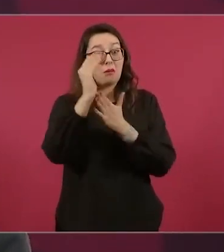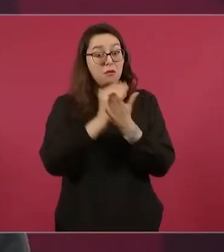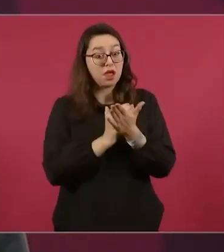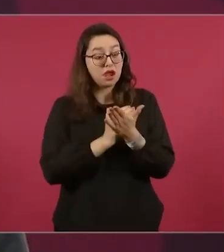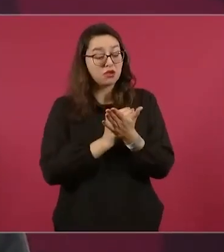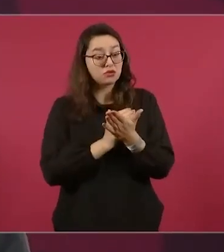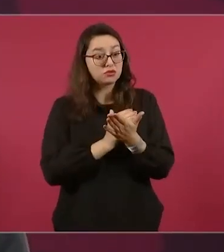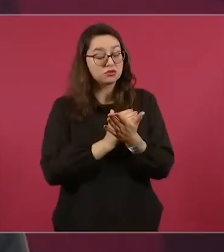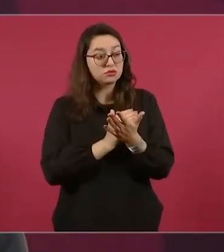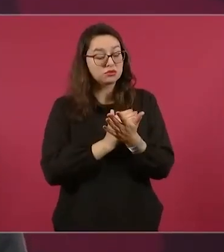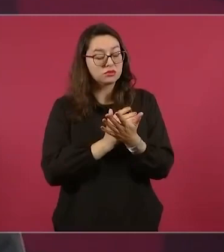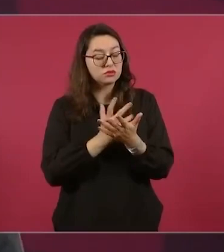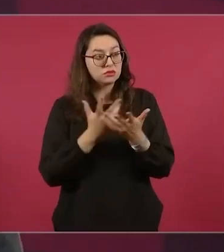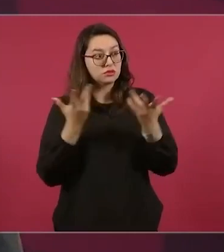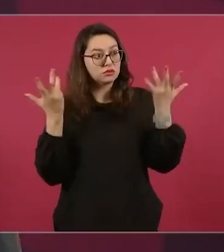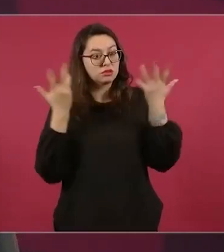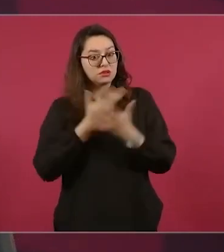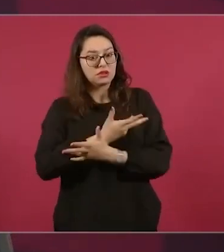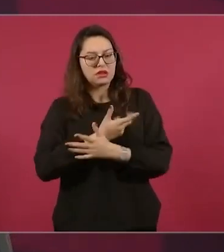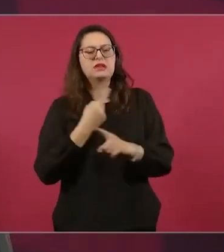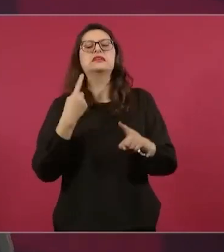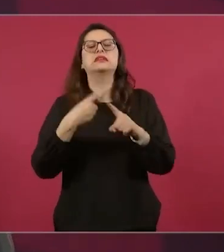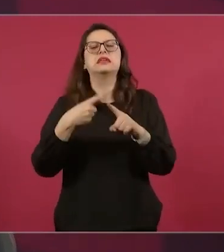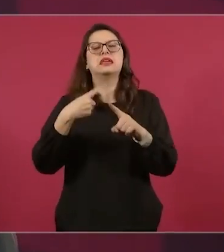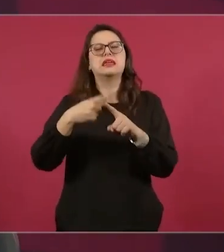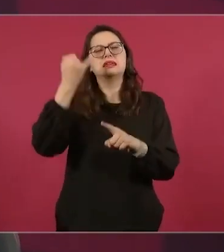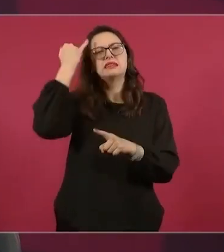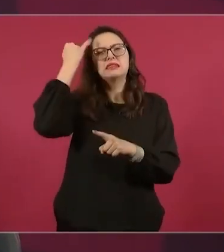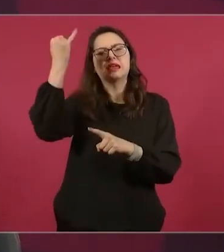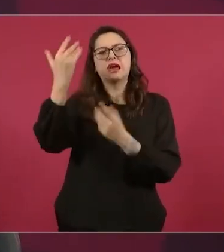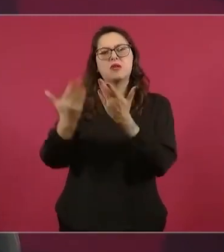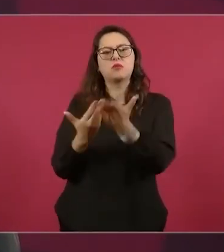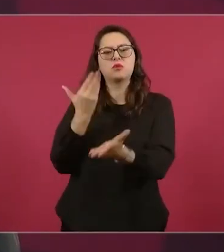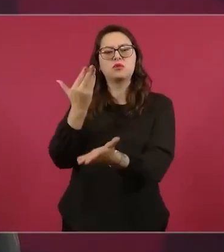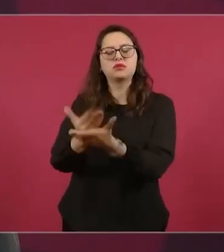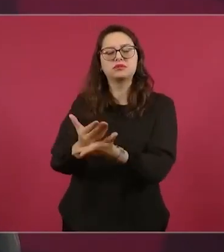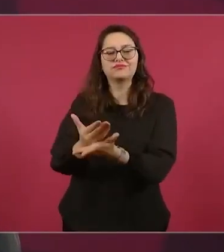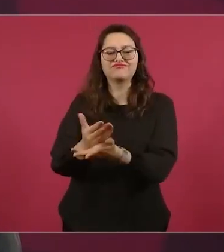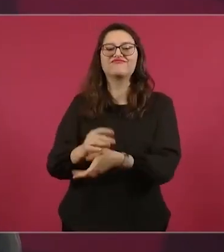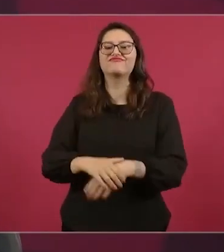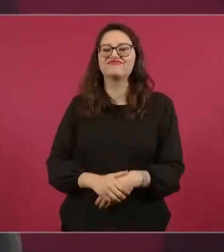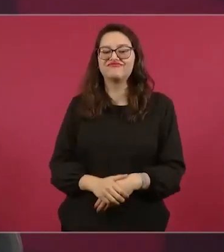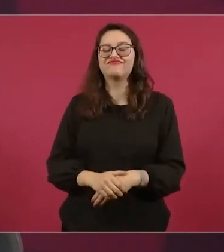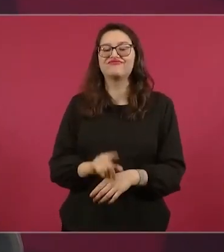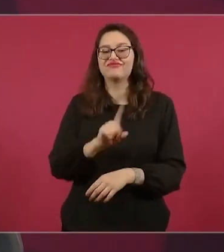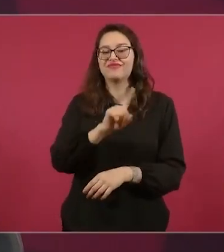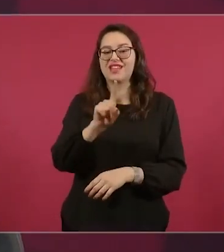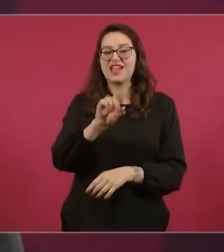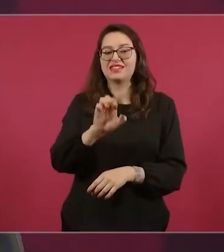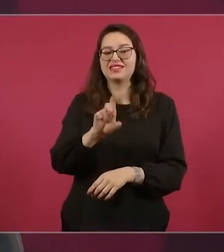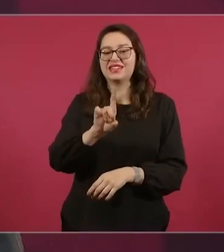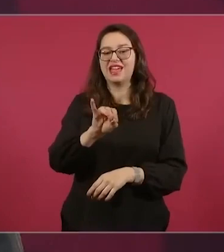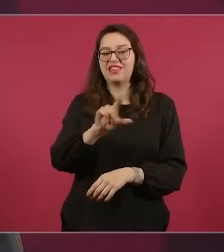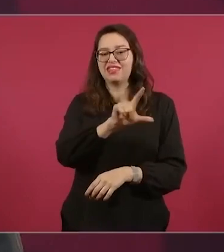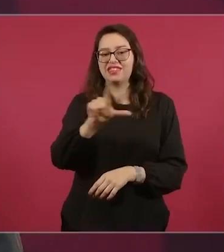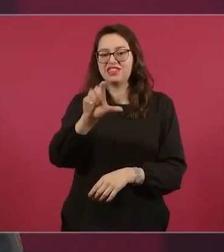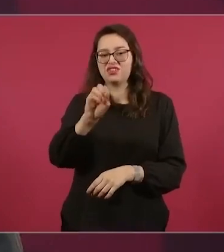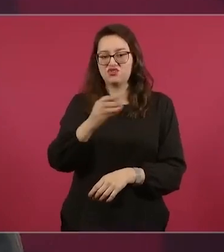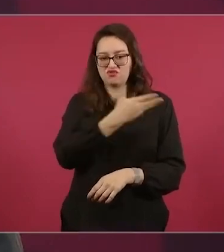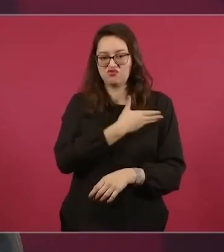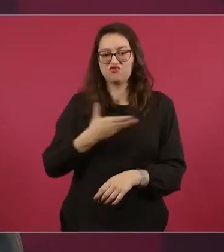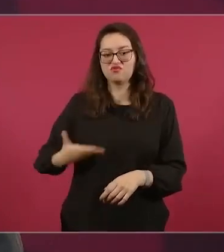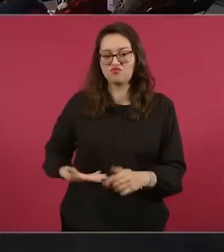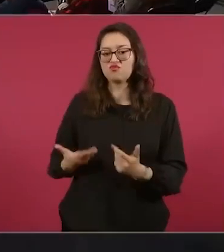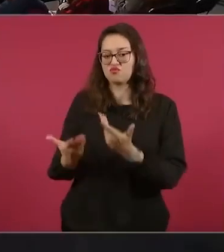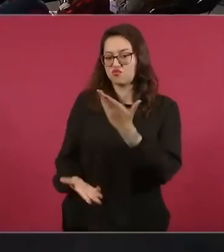y que sea ella misma la que se inscriba al Issste. Creo que sí es una violación a la Constitución, que no está bien que den ese mal ejemplo a los ministros de la Suprema Corte